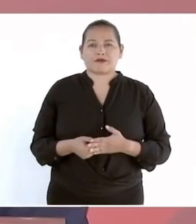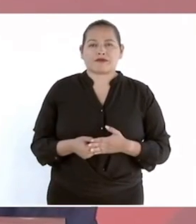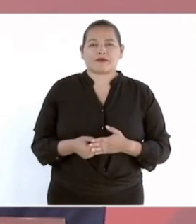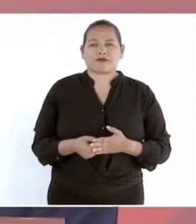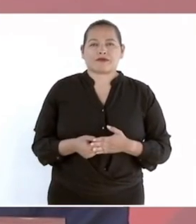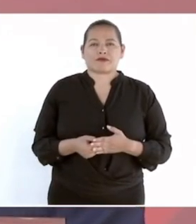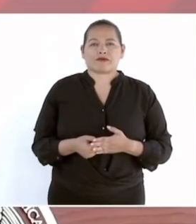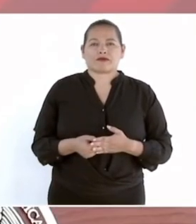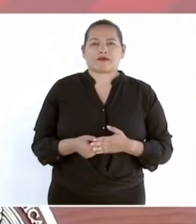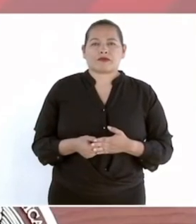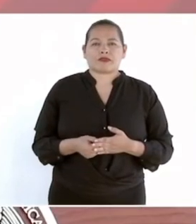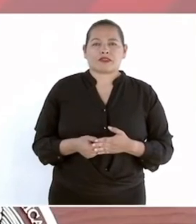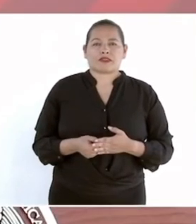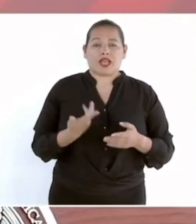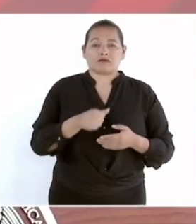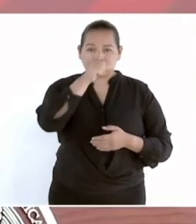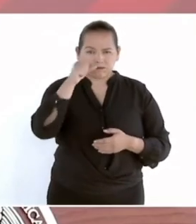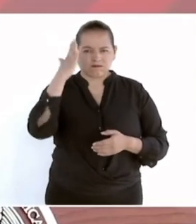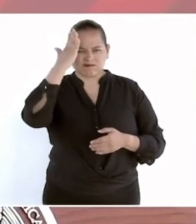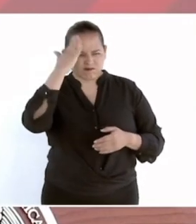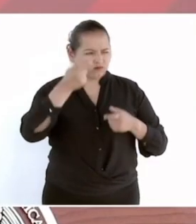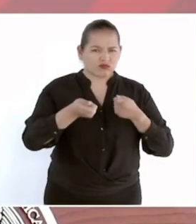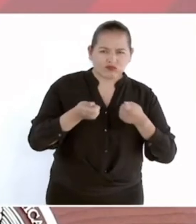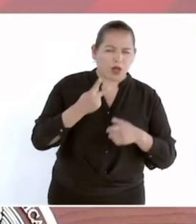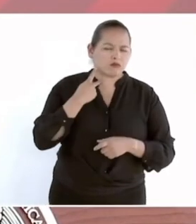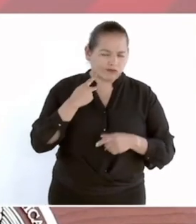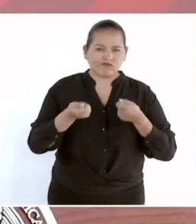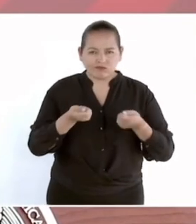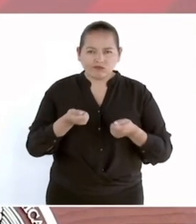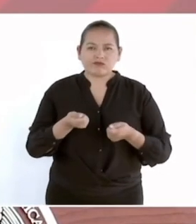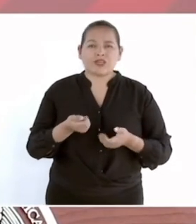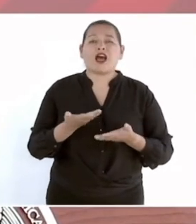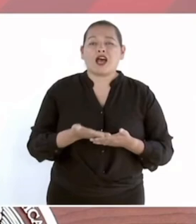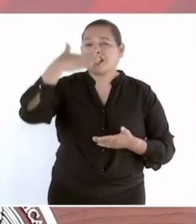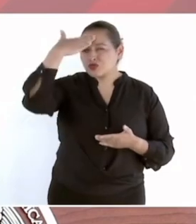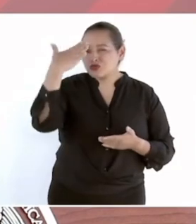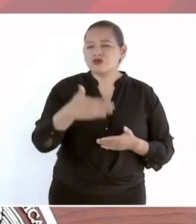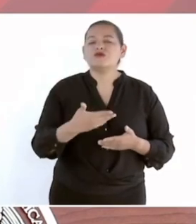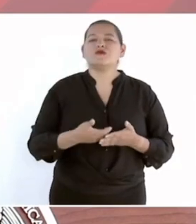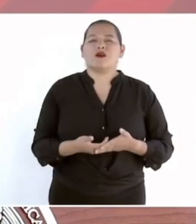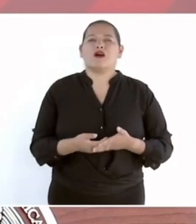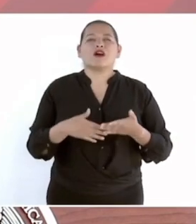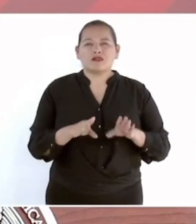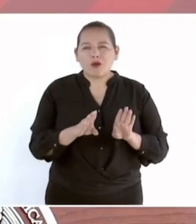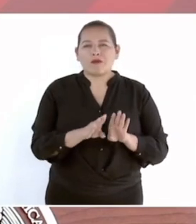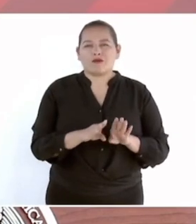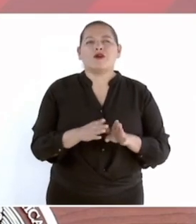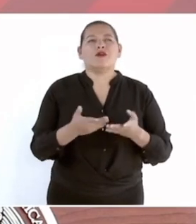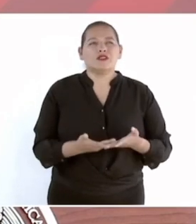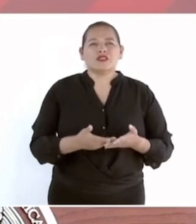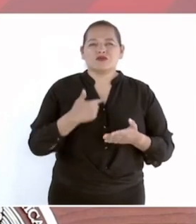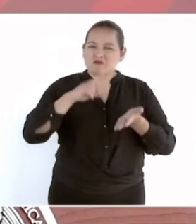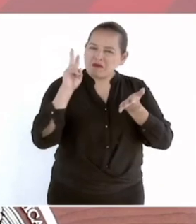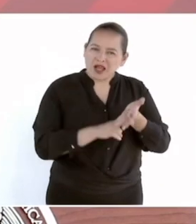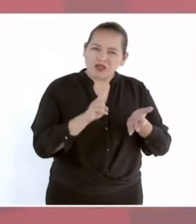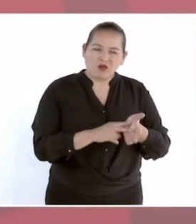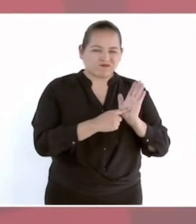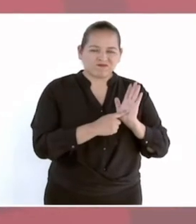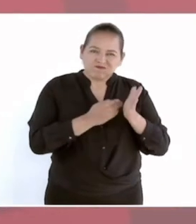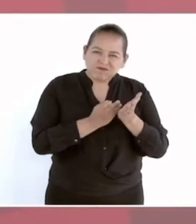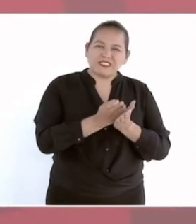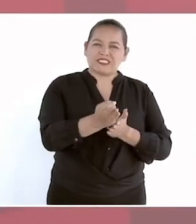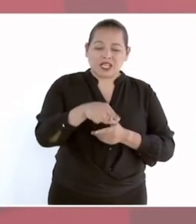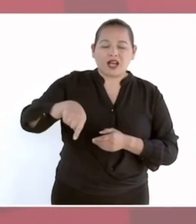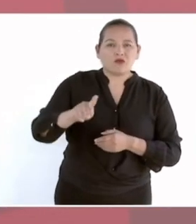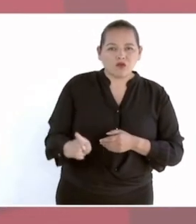de conducir el movimiento con eficacia política supo mantener inalterables sus firmes principios de lealtad al